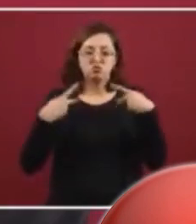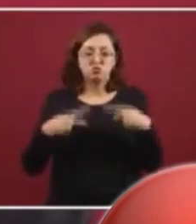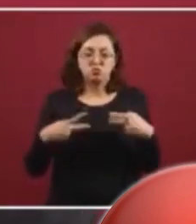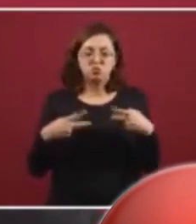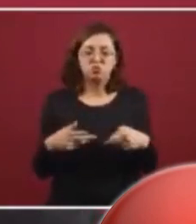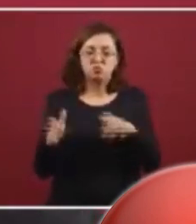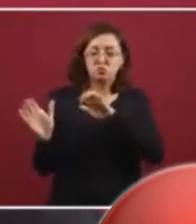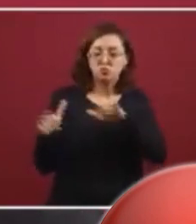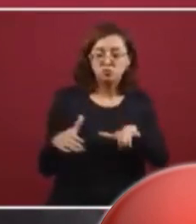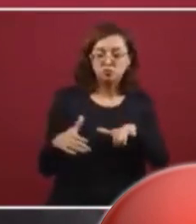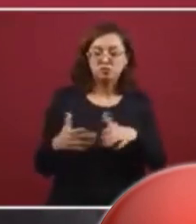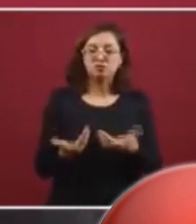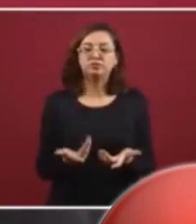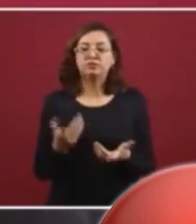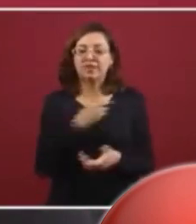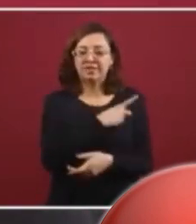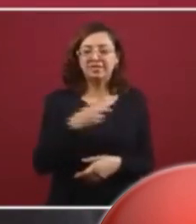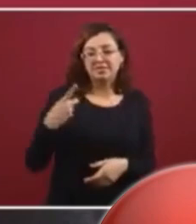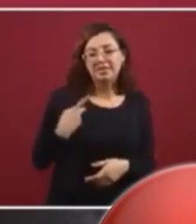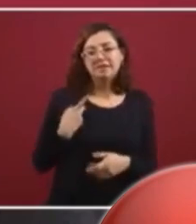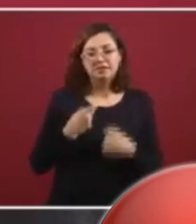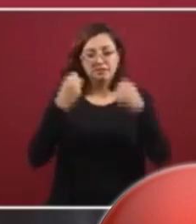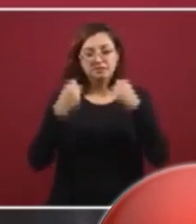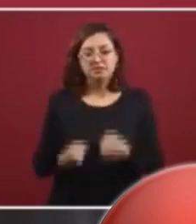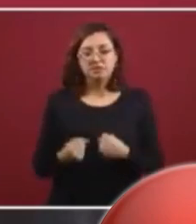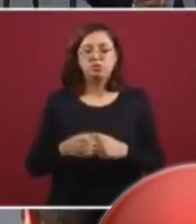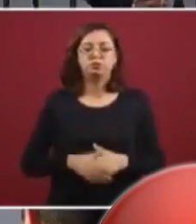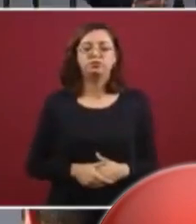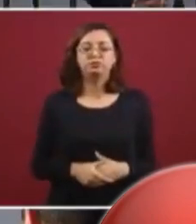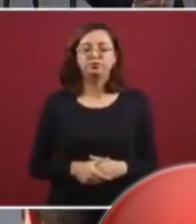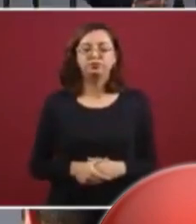contratas en el lugar donde estás tienes la obligación de darles ese servicio.